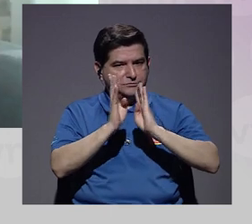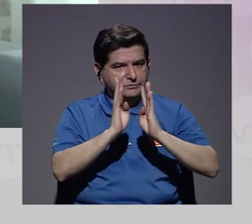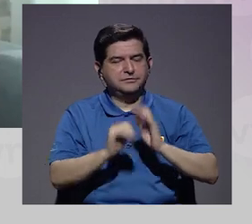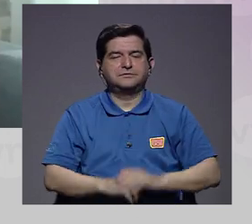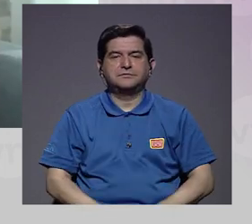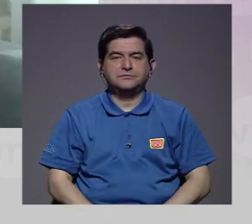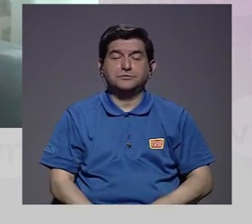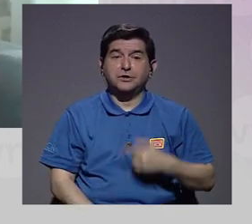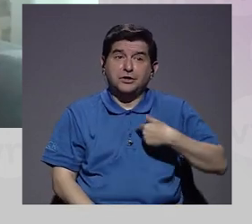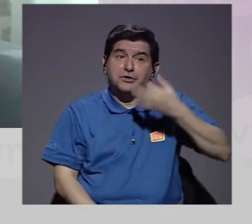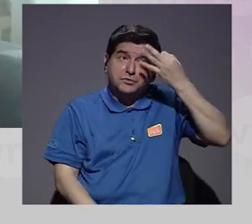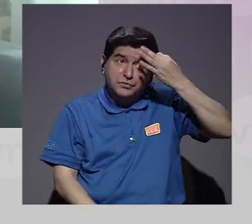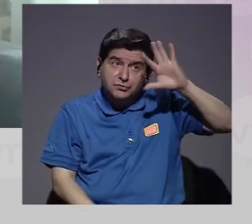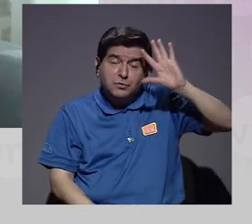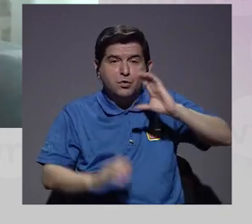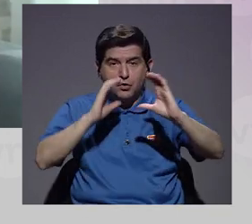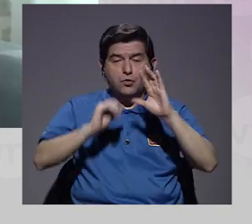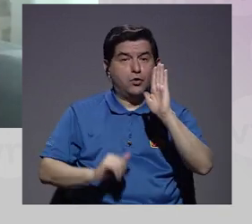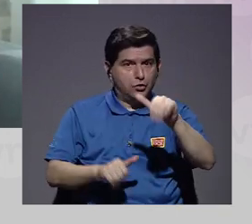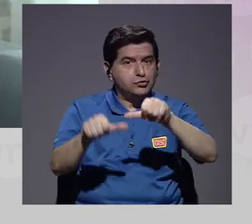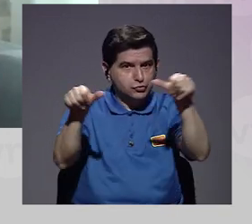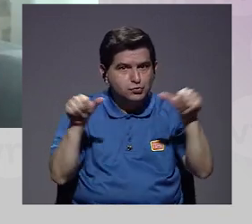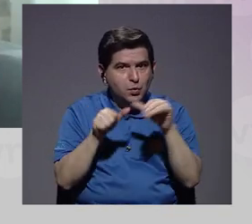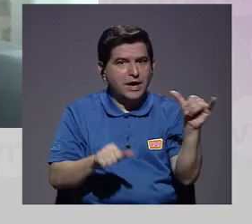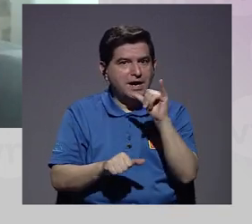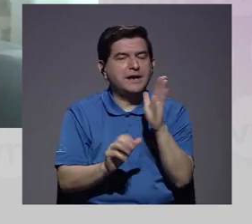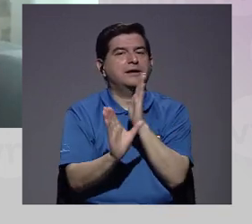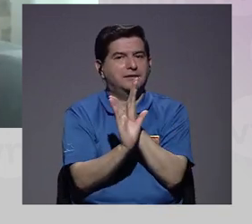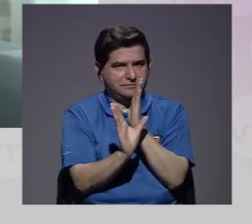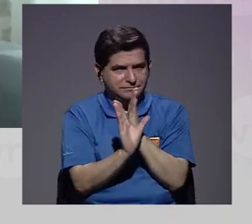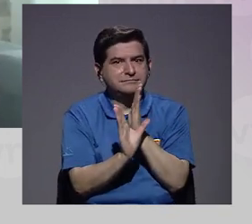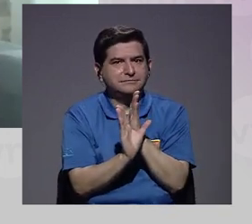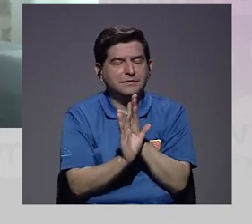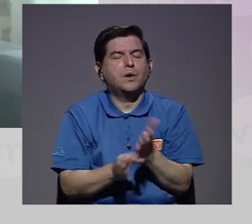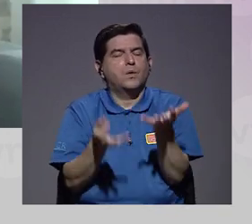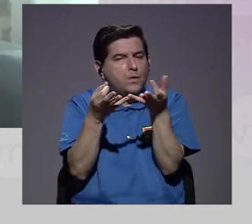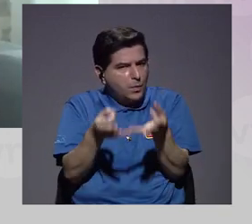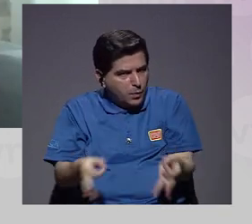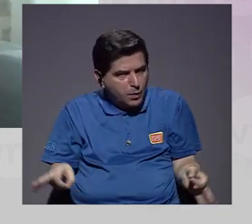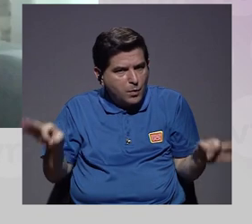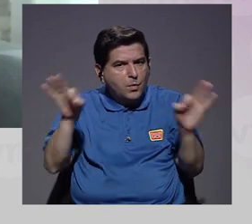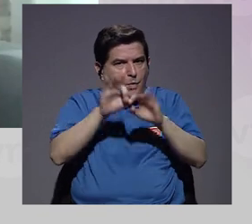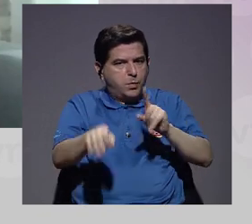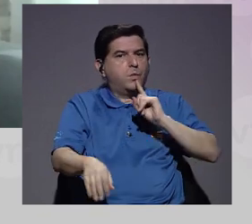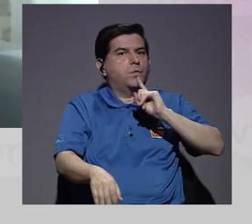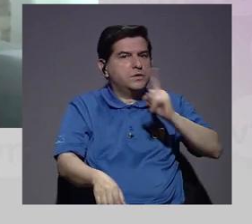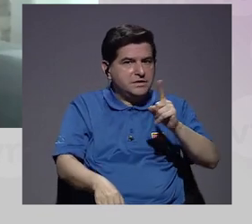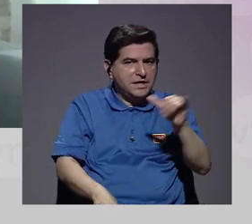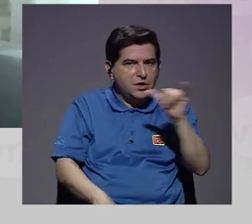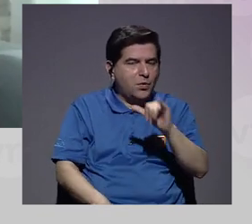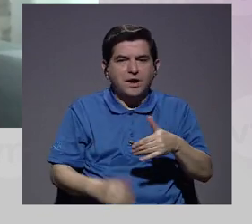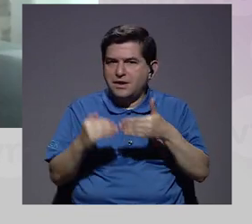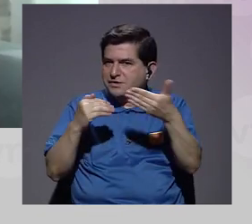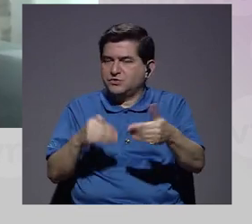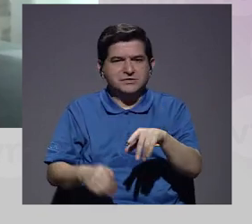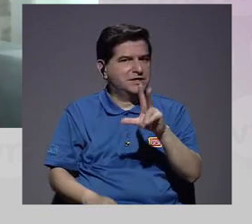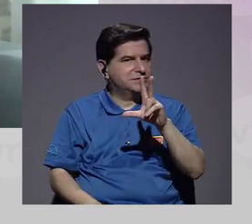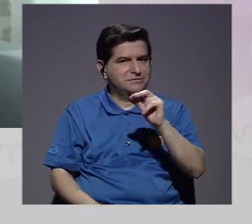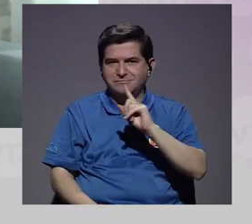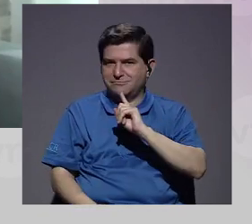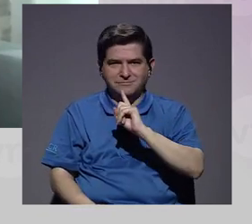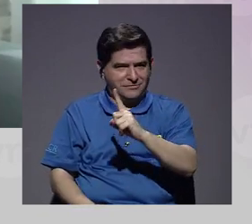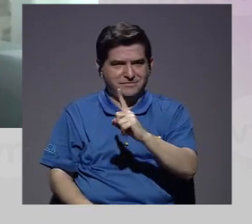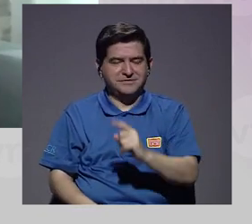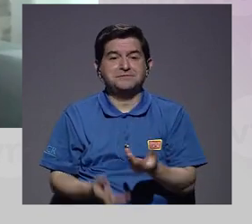diciendo. Y supongo que en comunicación en su área, así como en psicología, es tan importante lo que se dice como lo que no